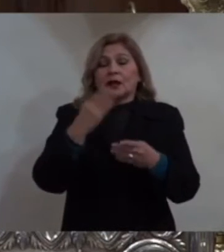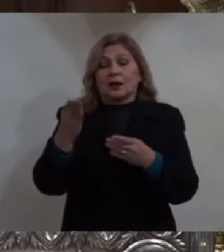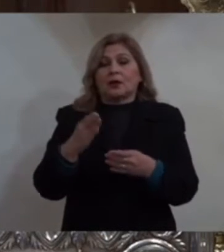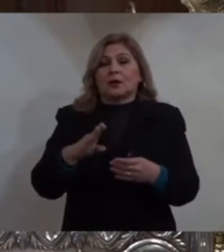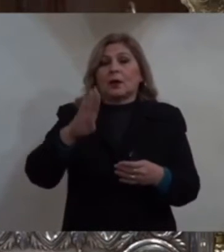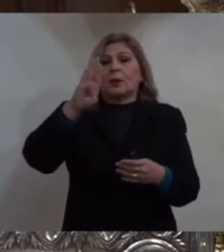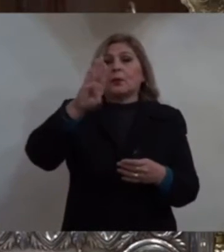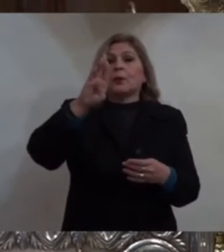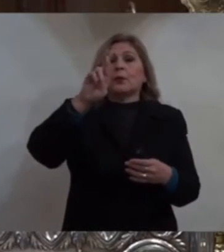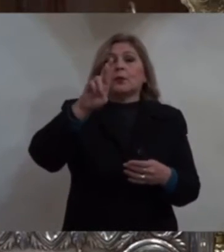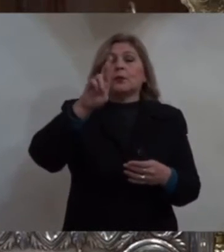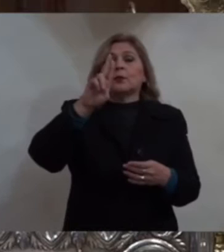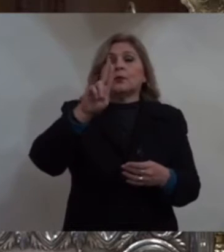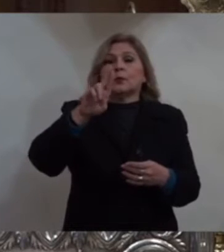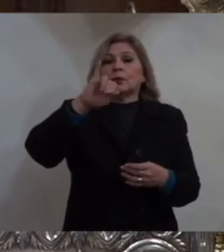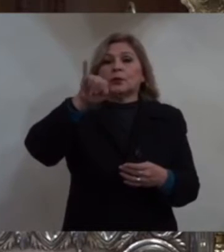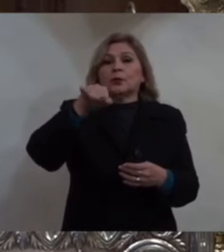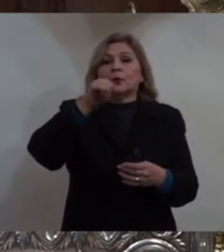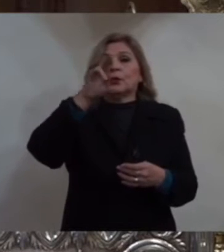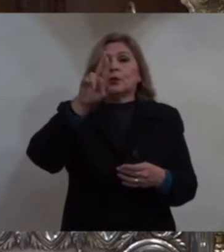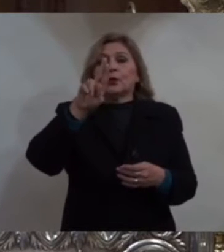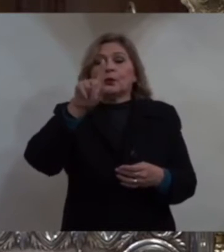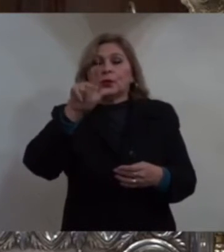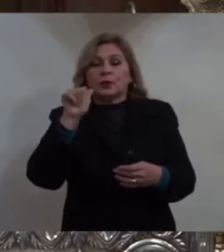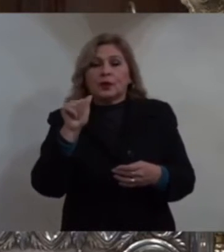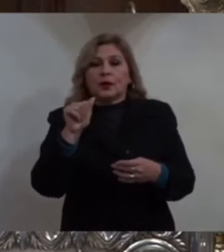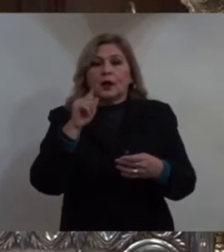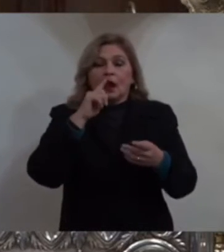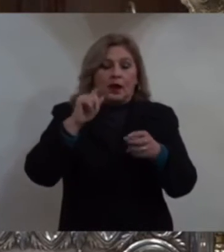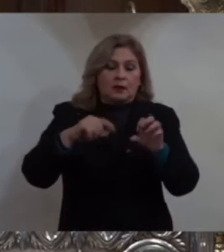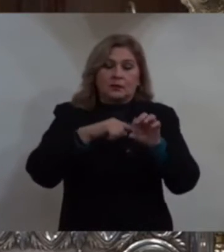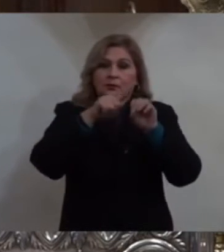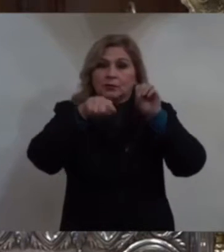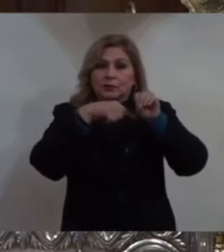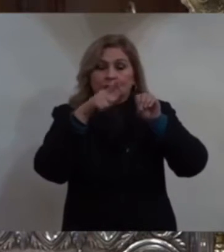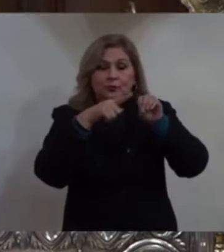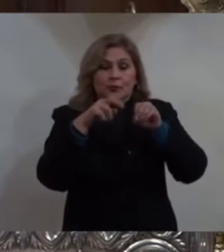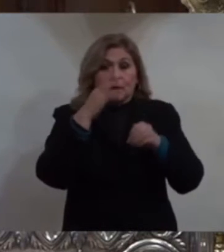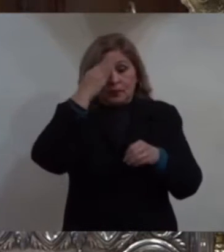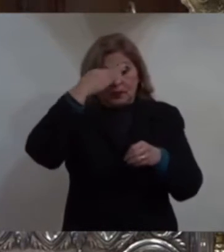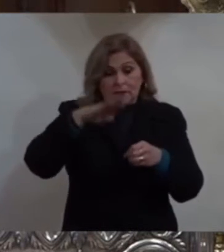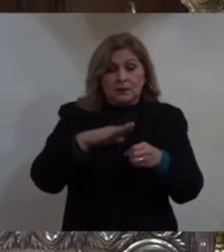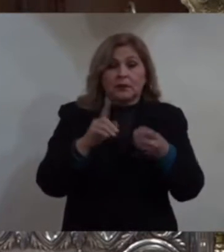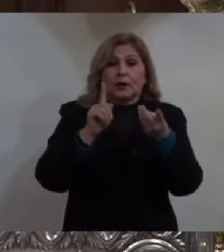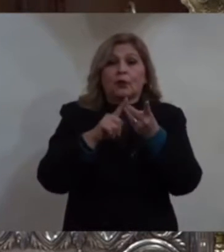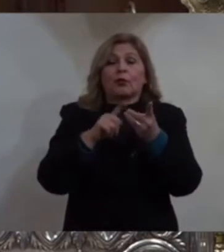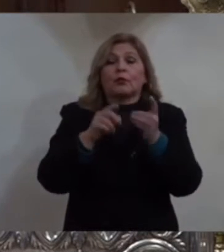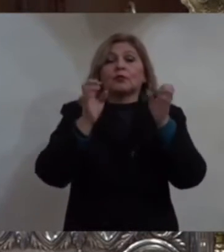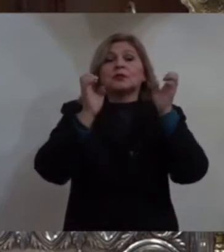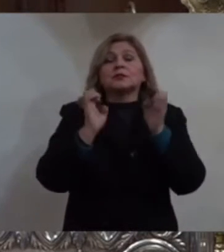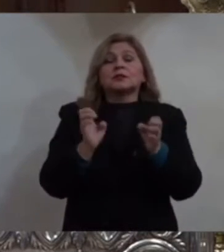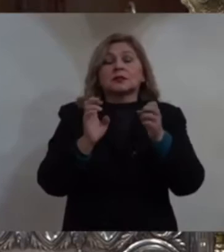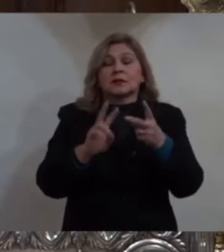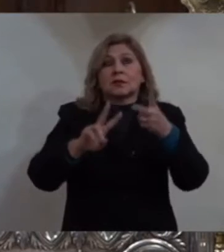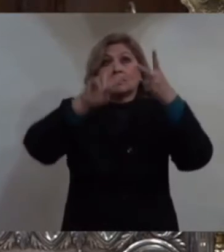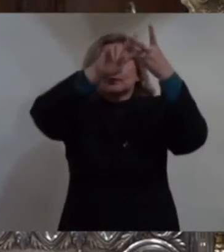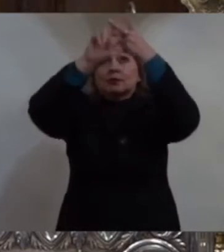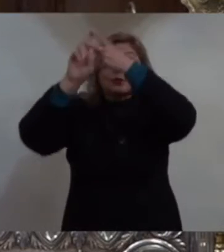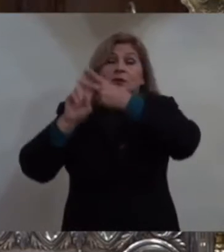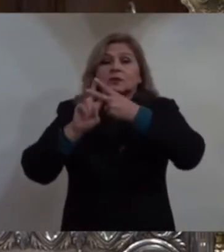porque habiendo días nublados, no era fácil saber la orientación.